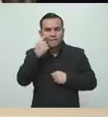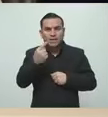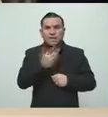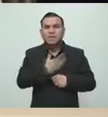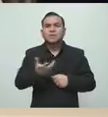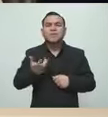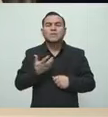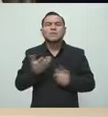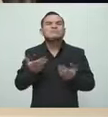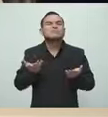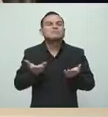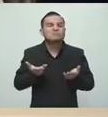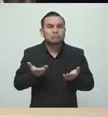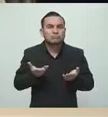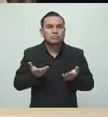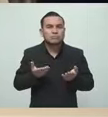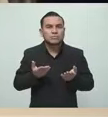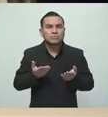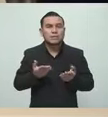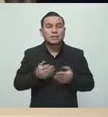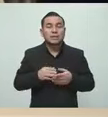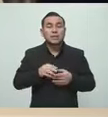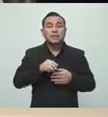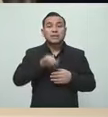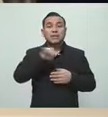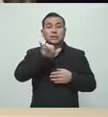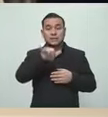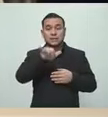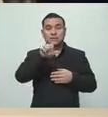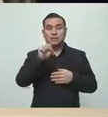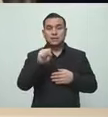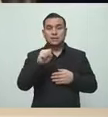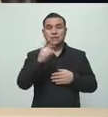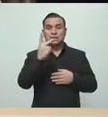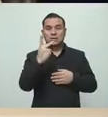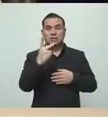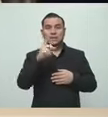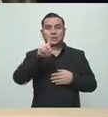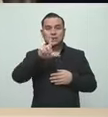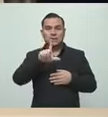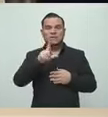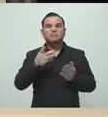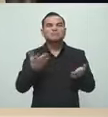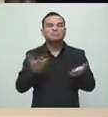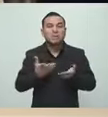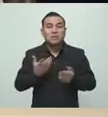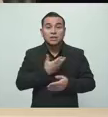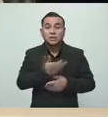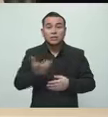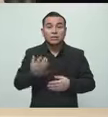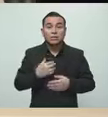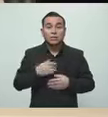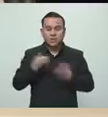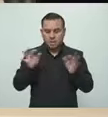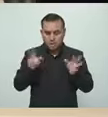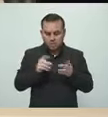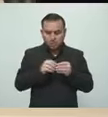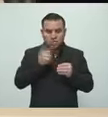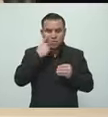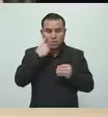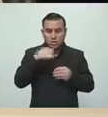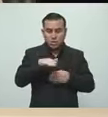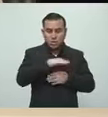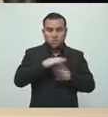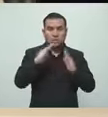redes sociales de la YSKL, incluso diciendo de que a la instalación de la reunión no había